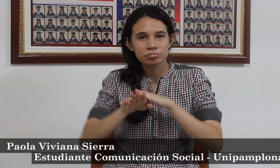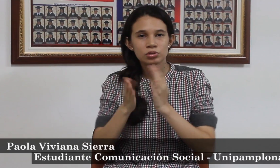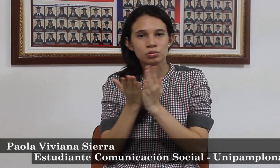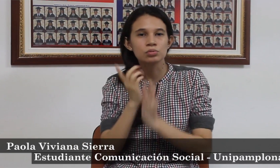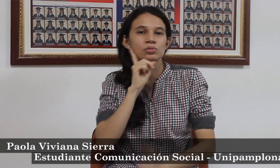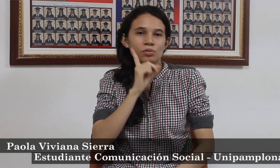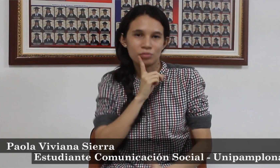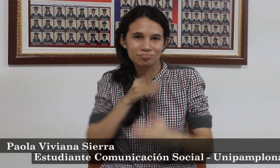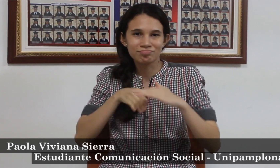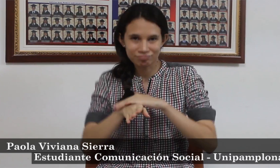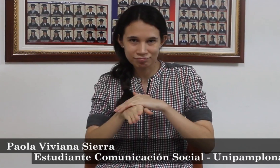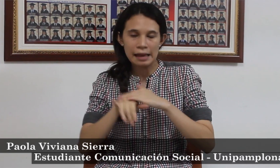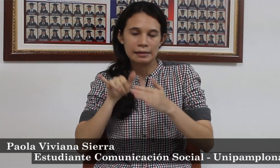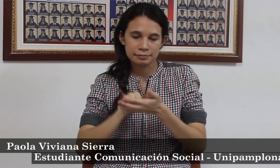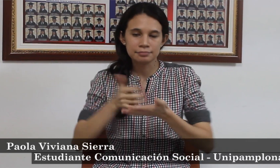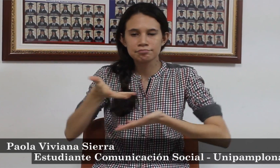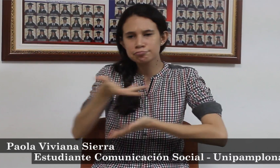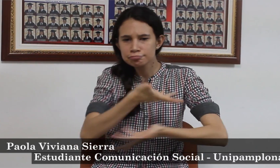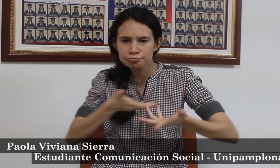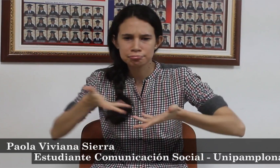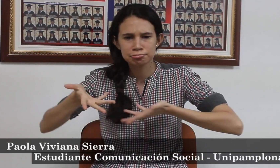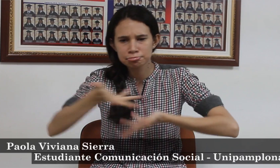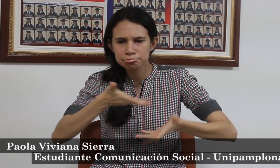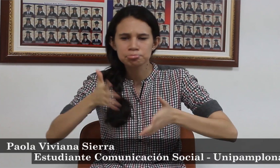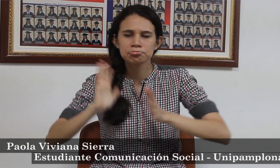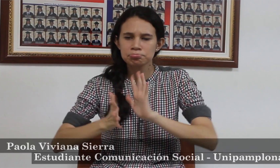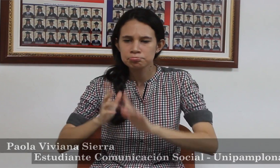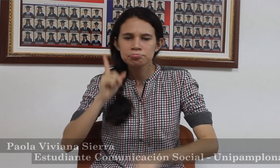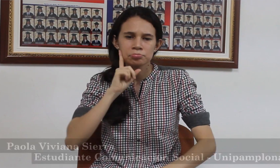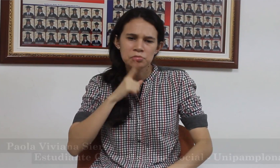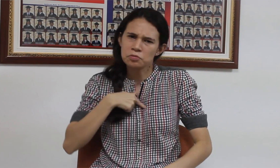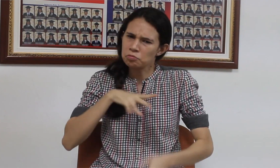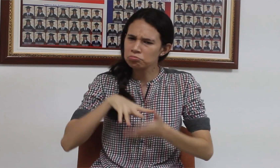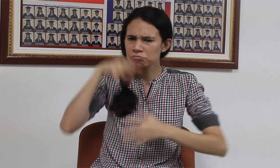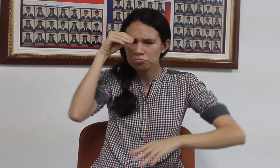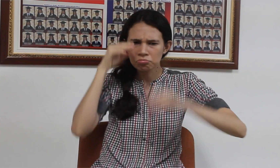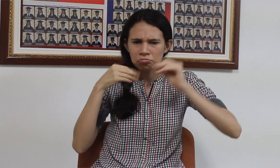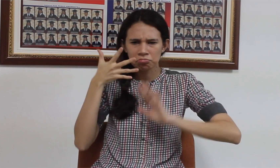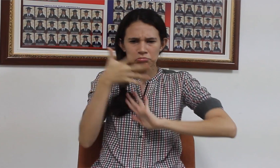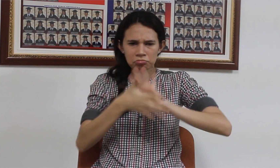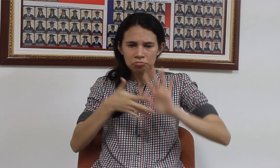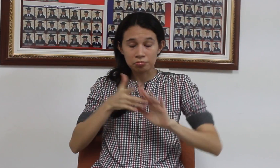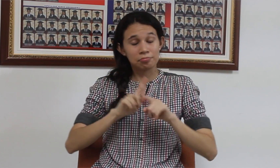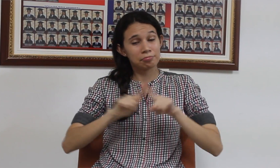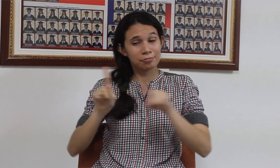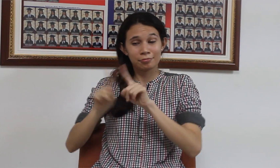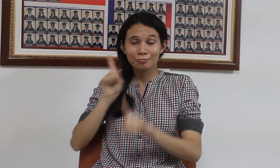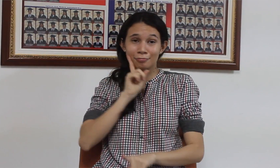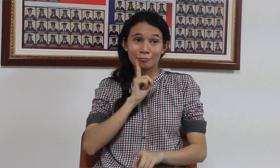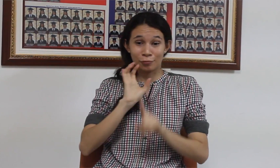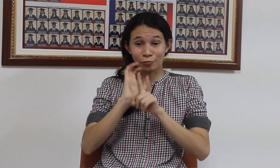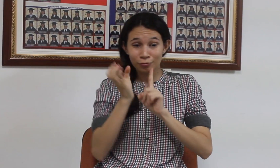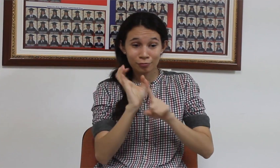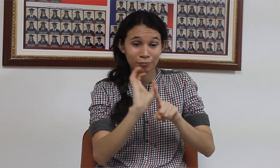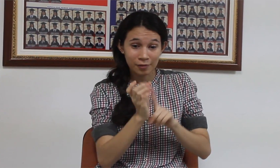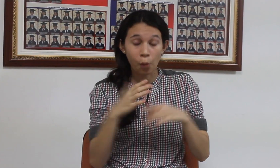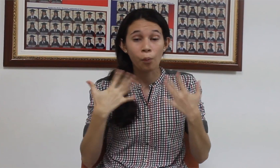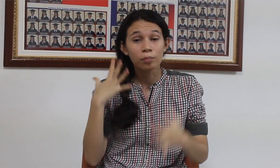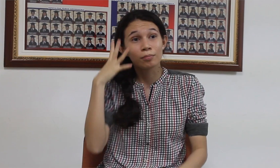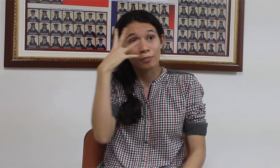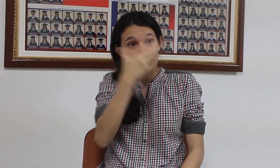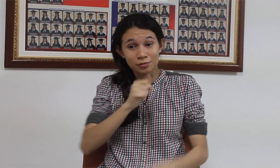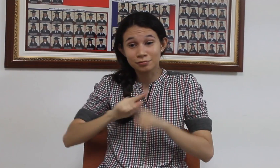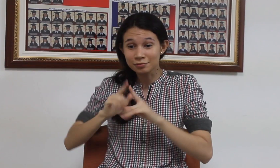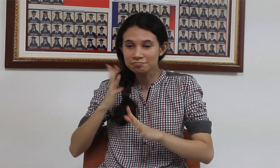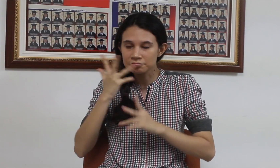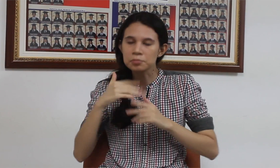A los primeros años fui en un colegio normal con personas oyentes Cuando entré en el Almaluz Vega Pues allí empecé a